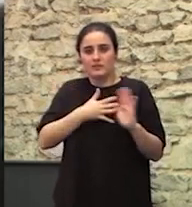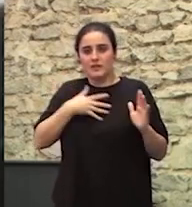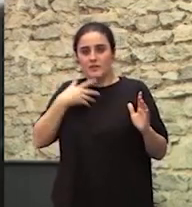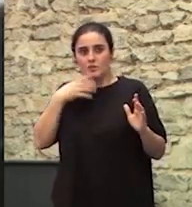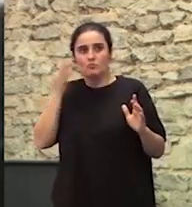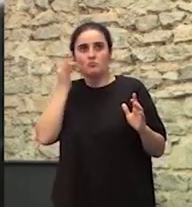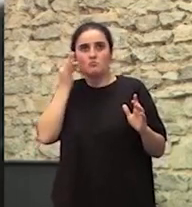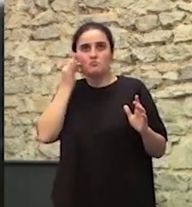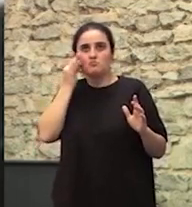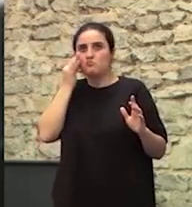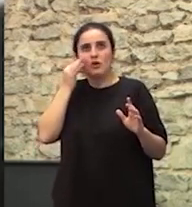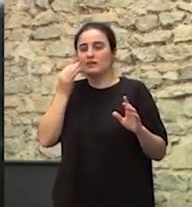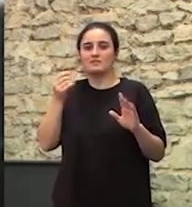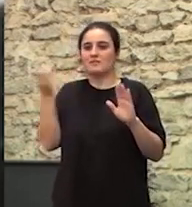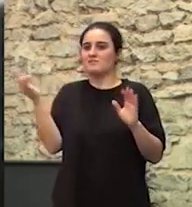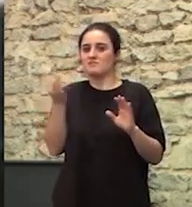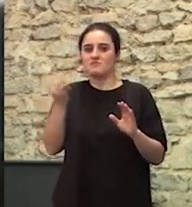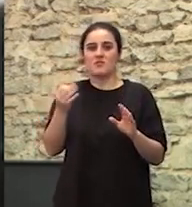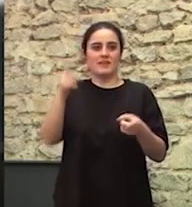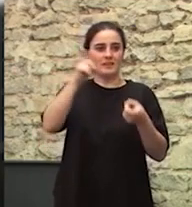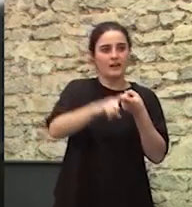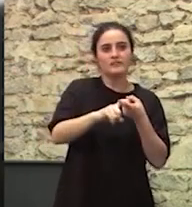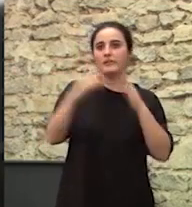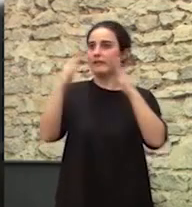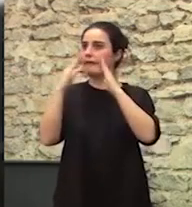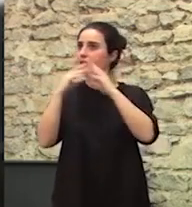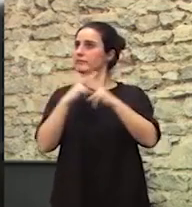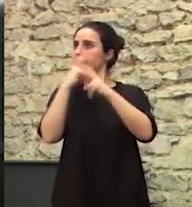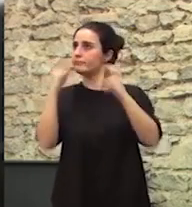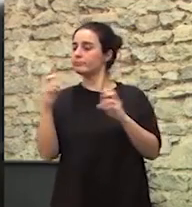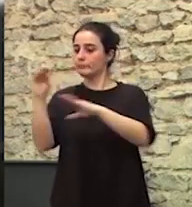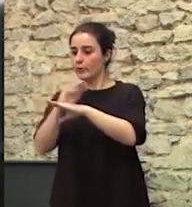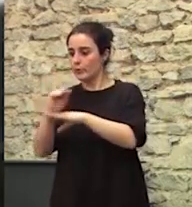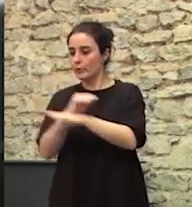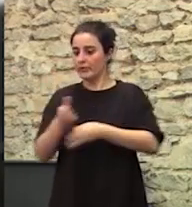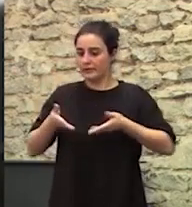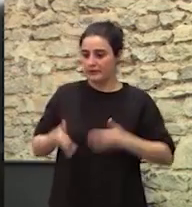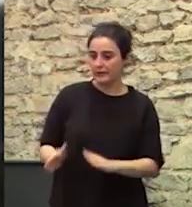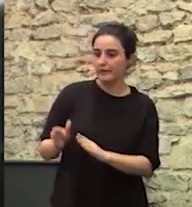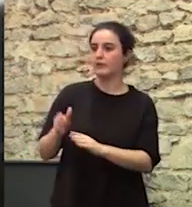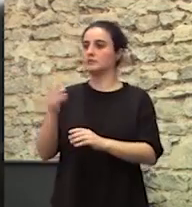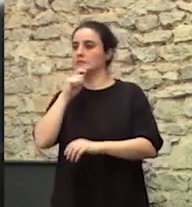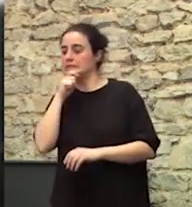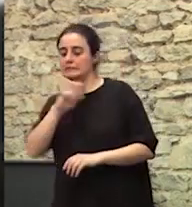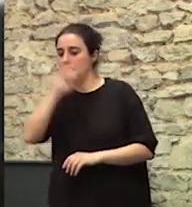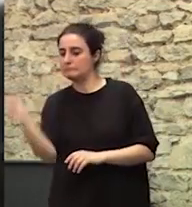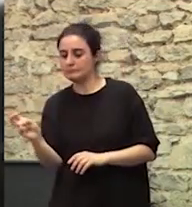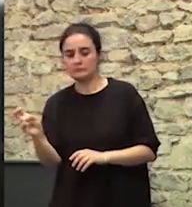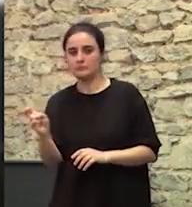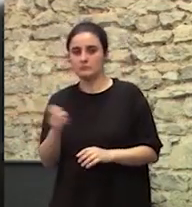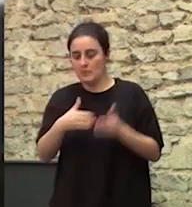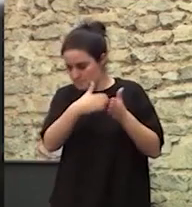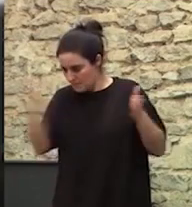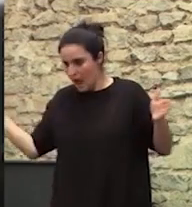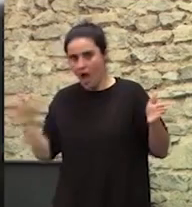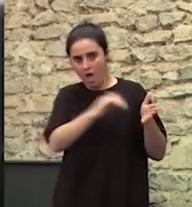casarnos estar en casa cuidar a los niños quedarnos con los nietos cuidarles que hay algo más y que podemos